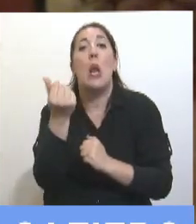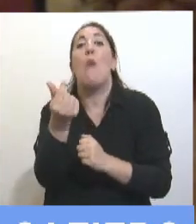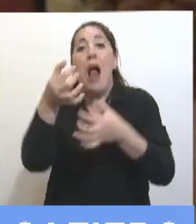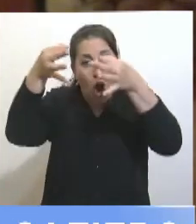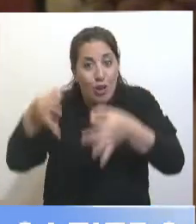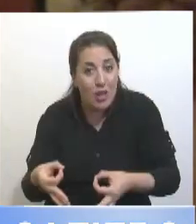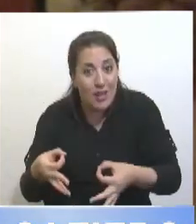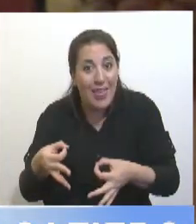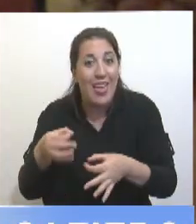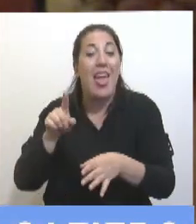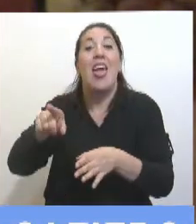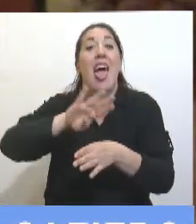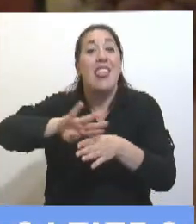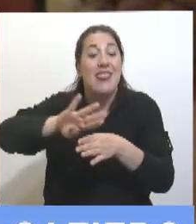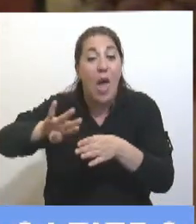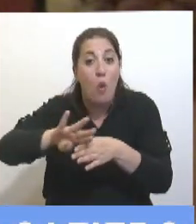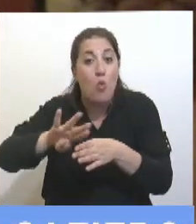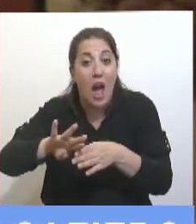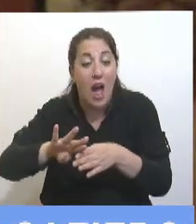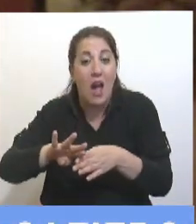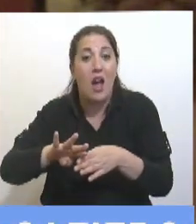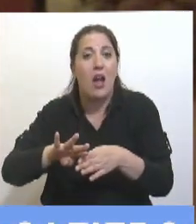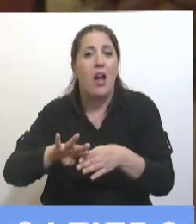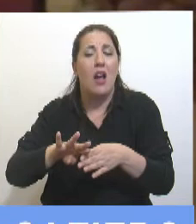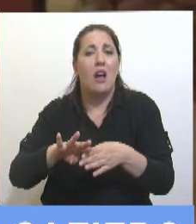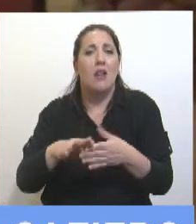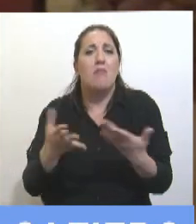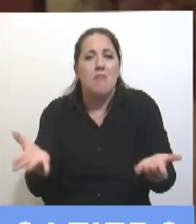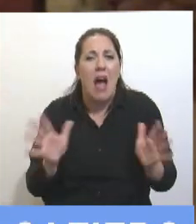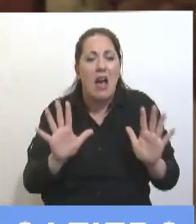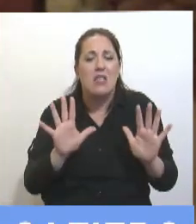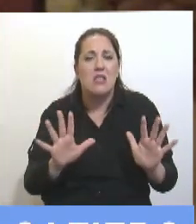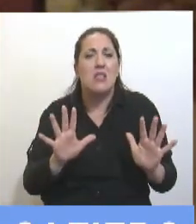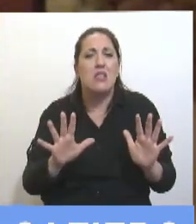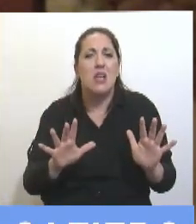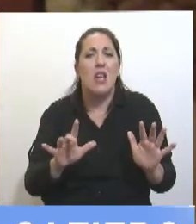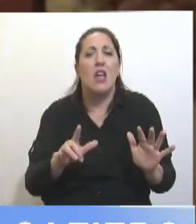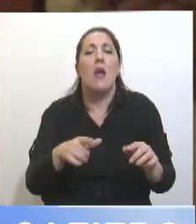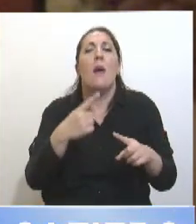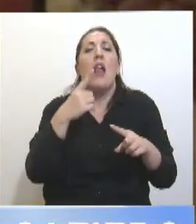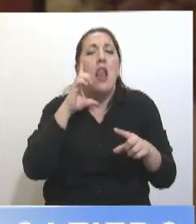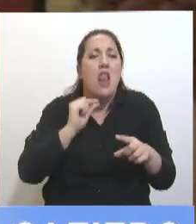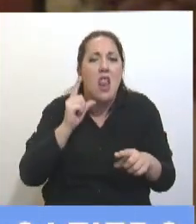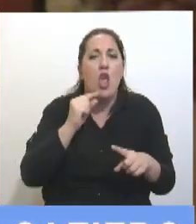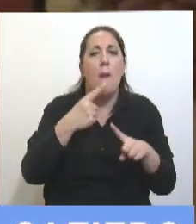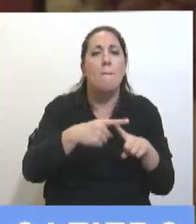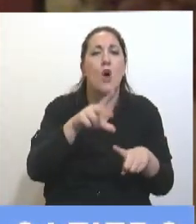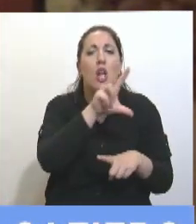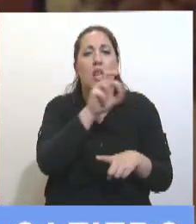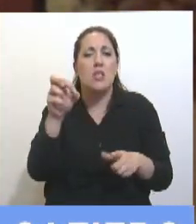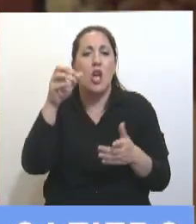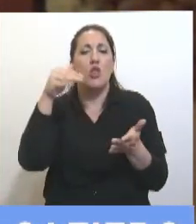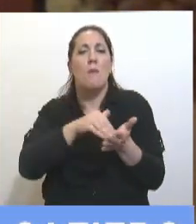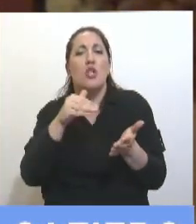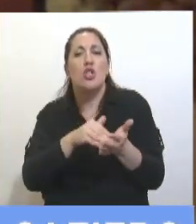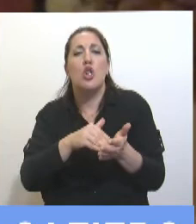La deuda. Vamos a hacer semejante lío por 300 millones de dólares que le da el